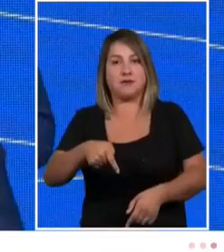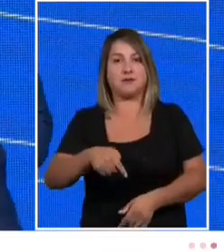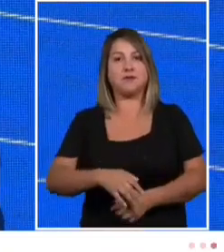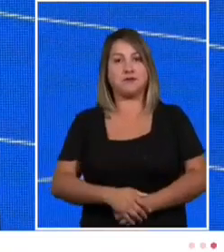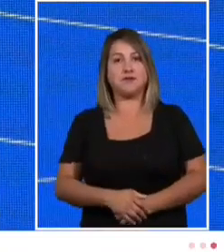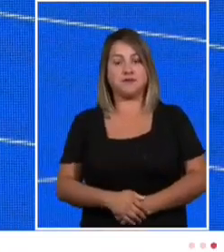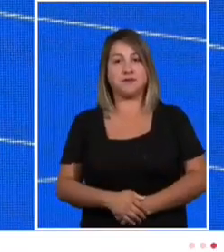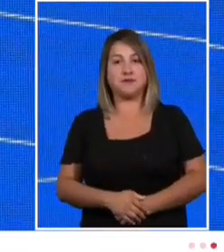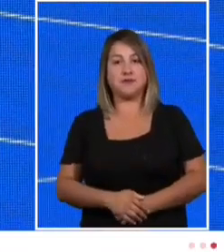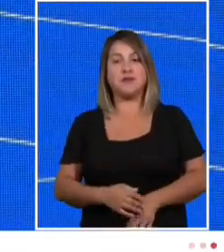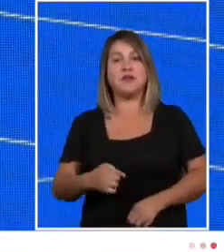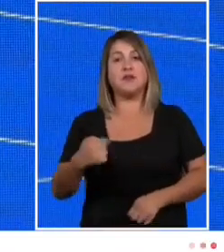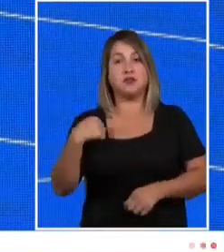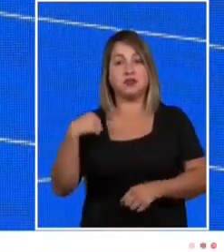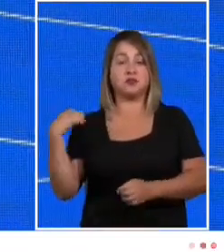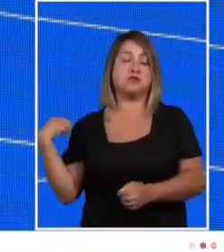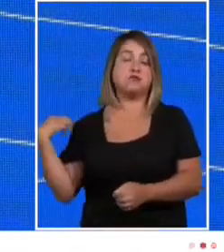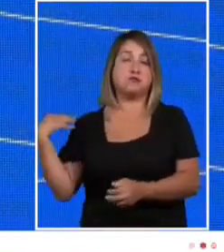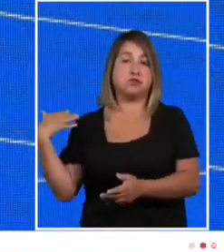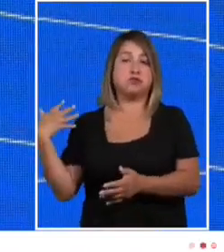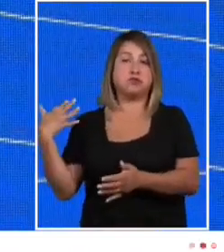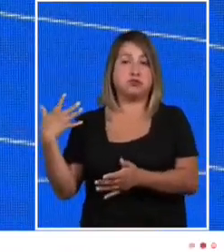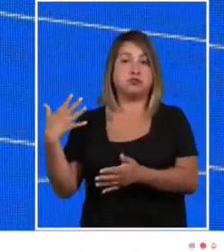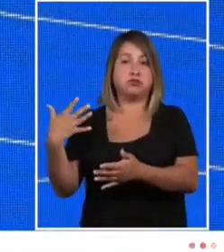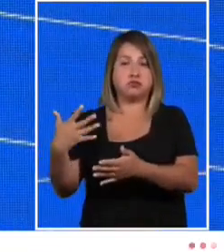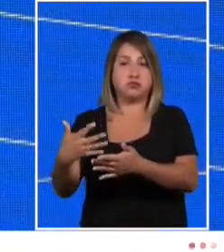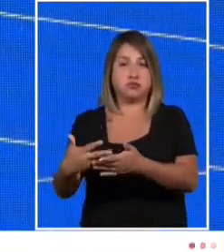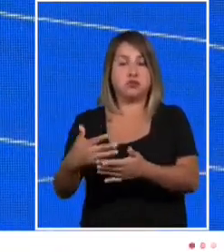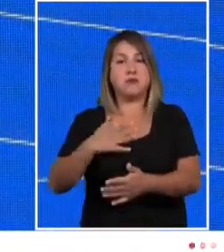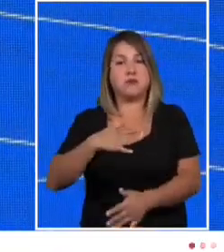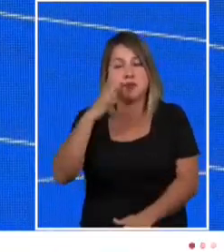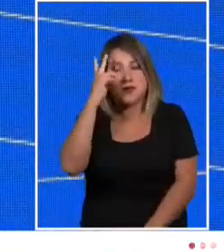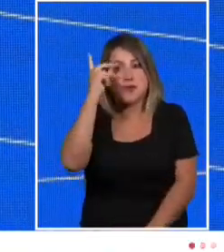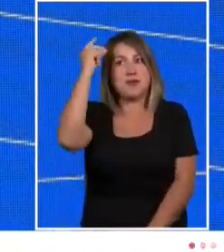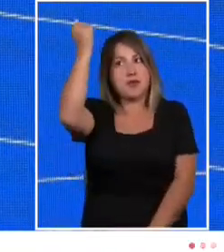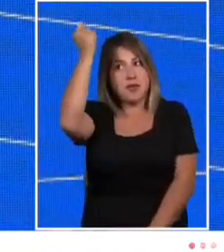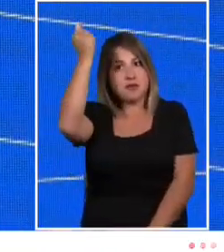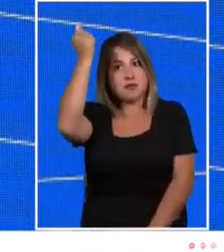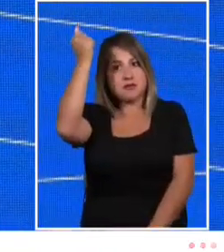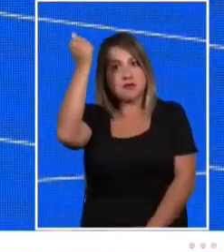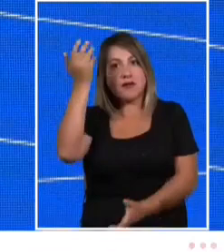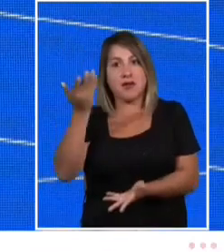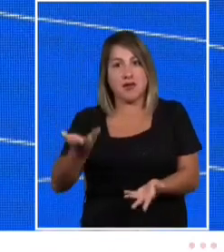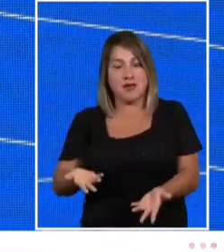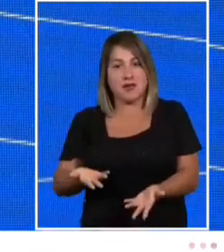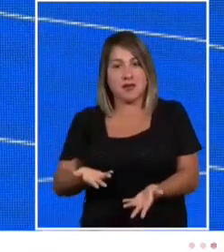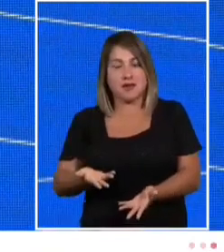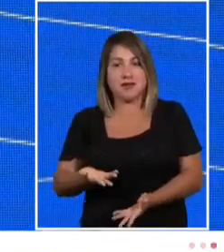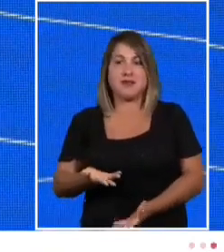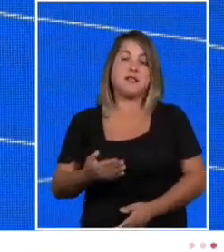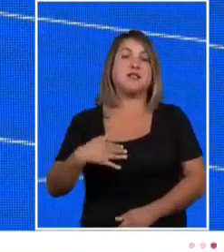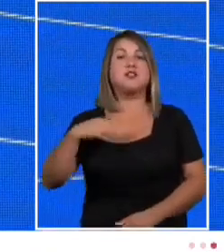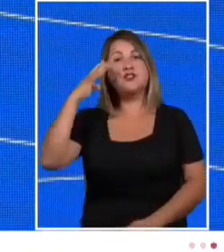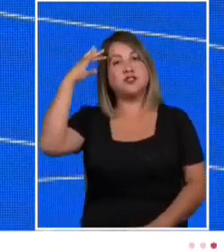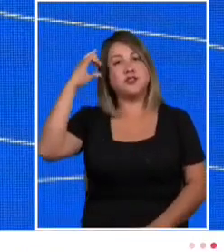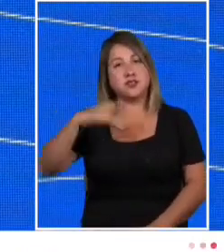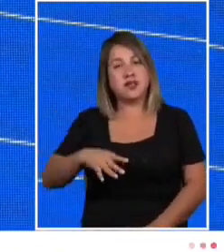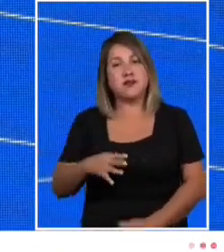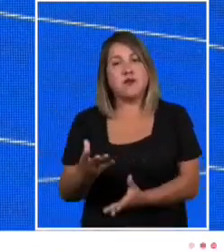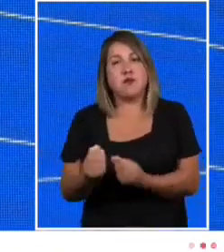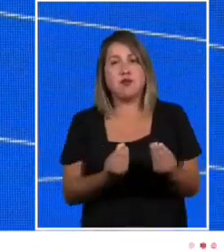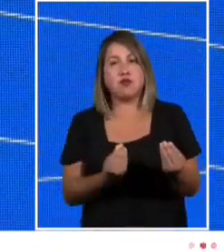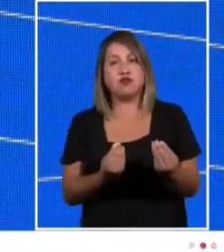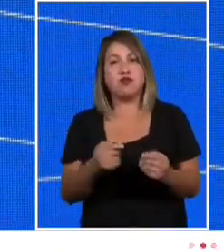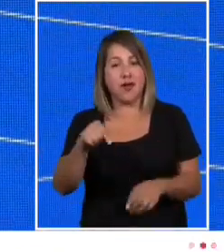Por mi trayectoria y mis ideas, sé que en muchos de quienes están aquí